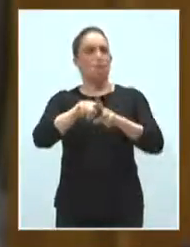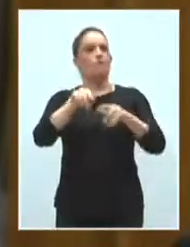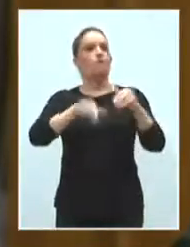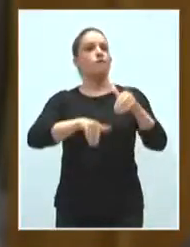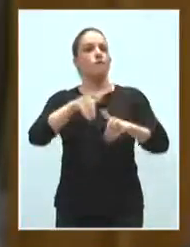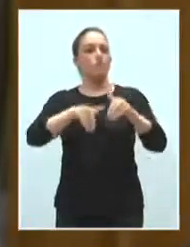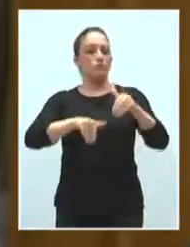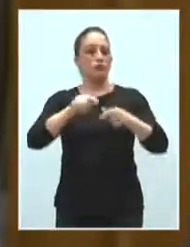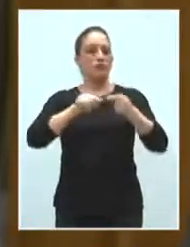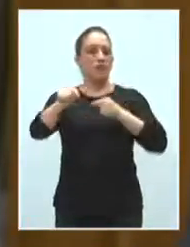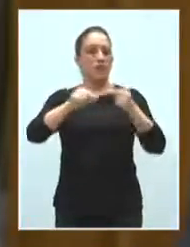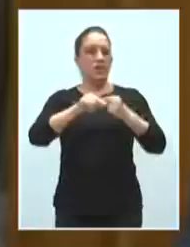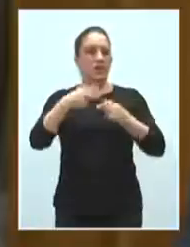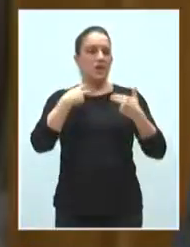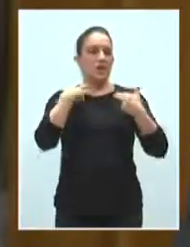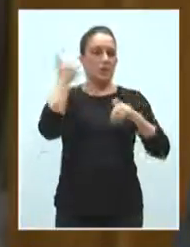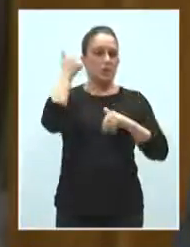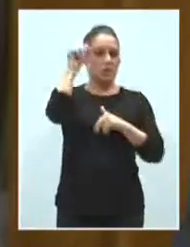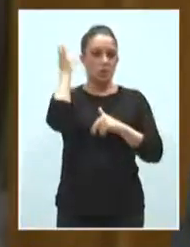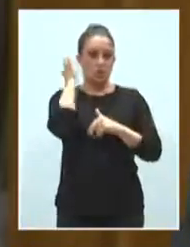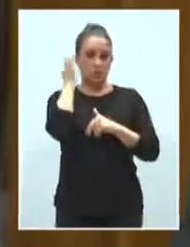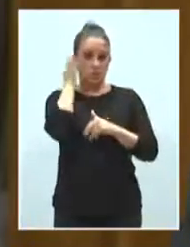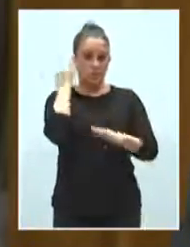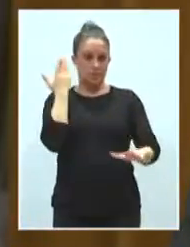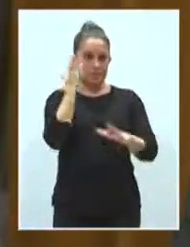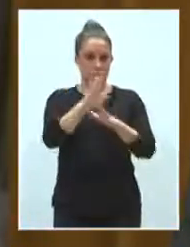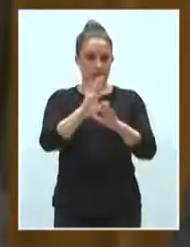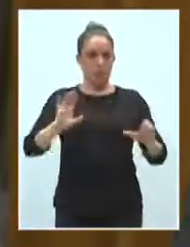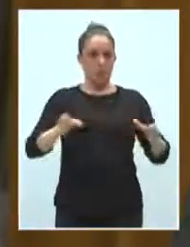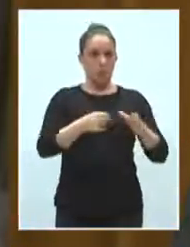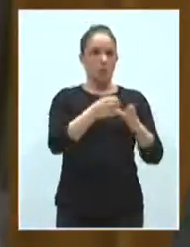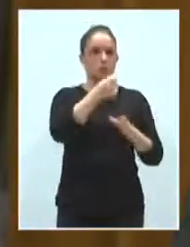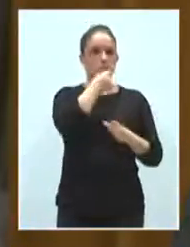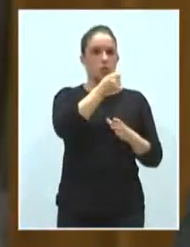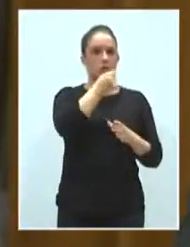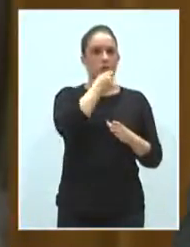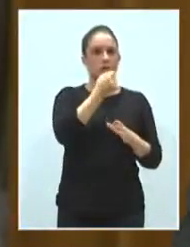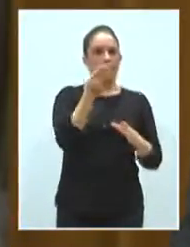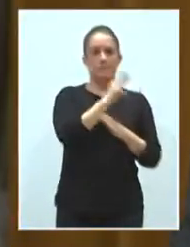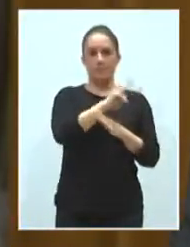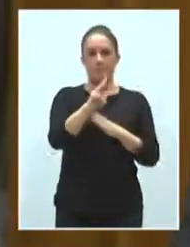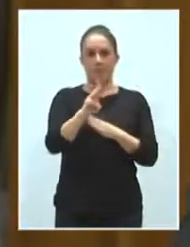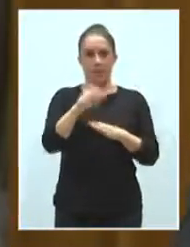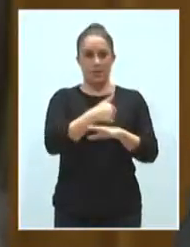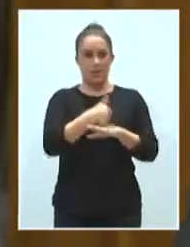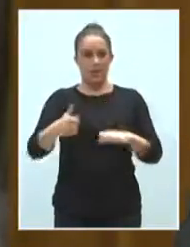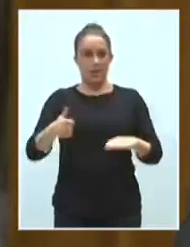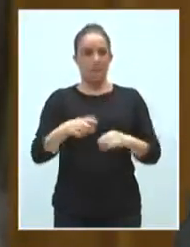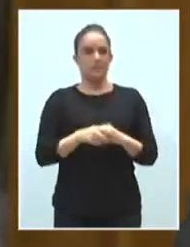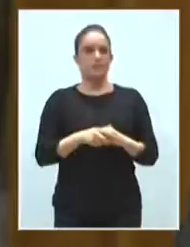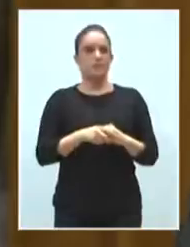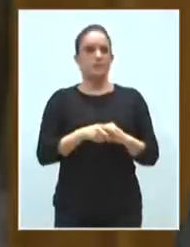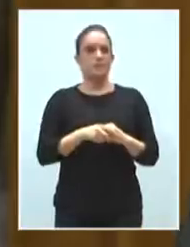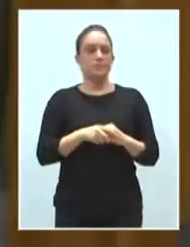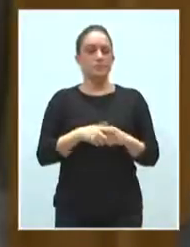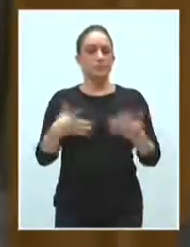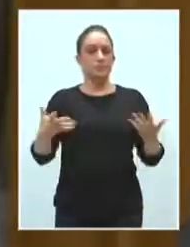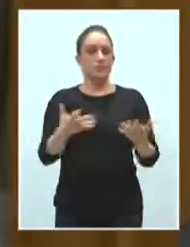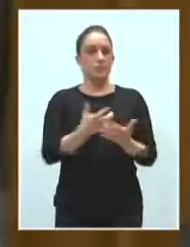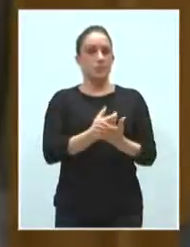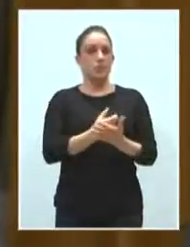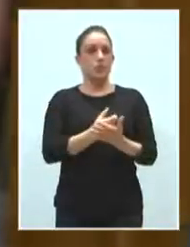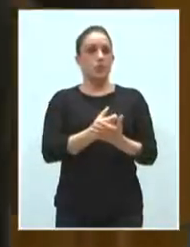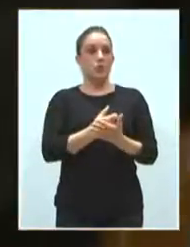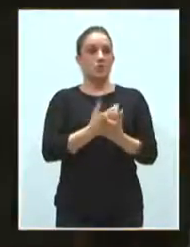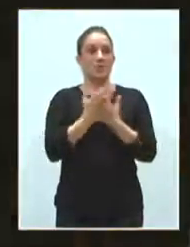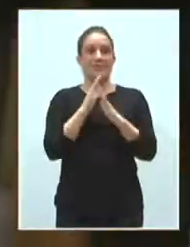diputados y de diputadas presentada por los grupos parlamentarios, socialista, popular y ciudadanos. Ruego a los servicios de la Cámara que cierren las